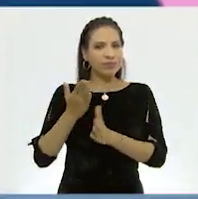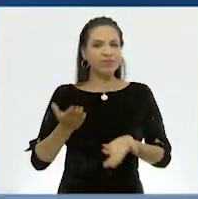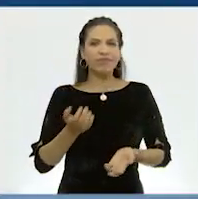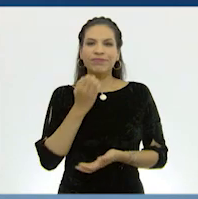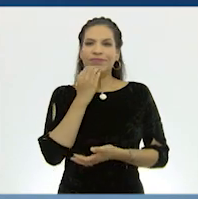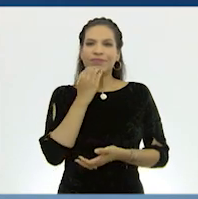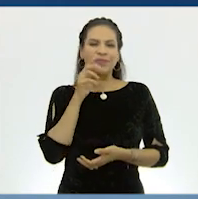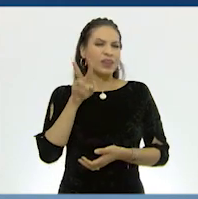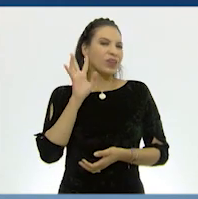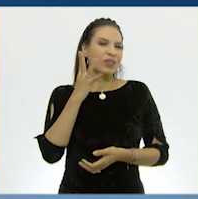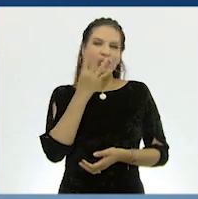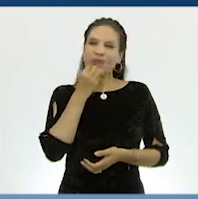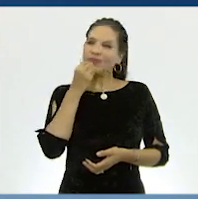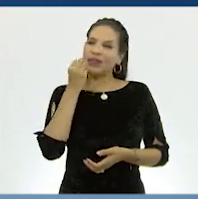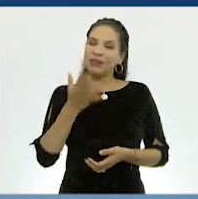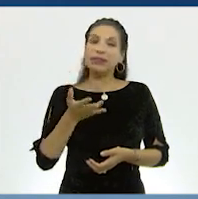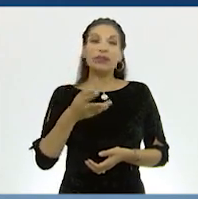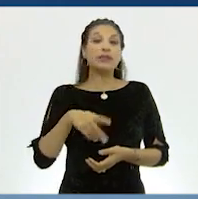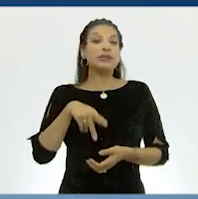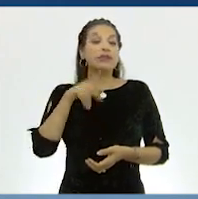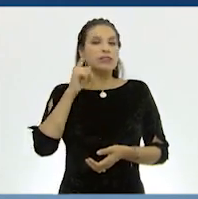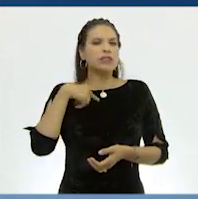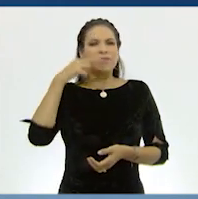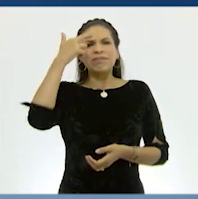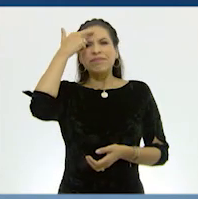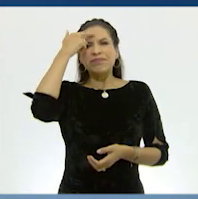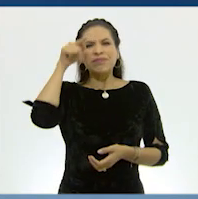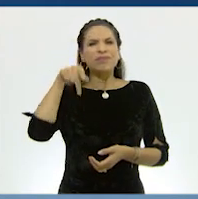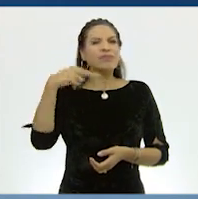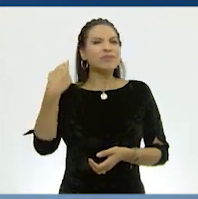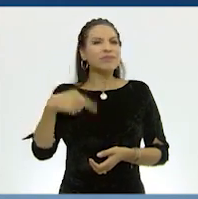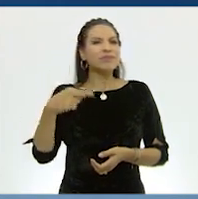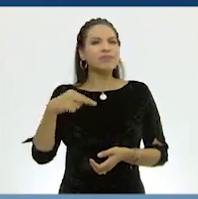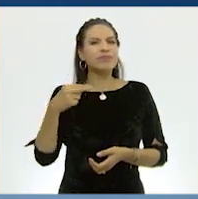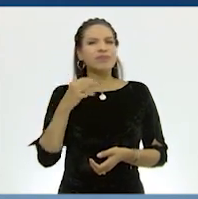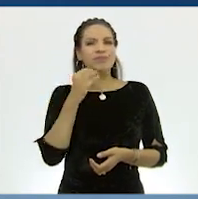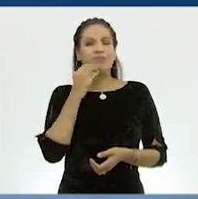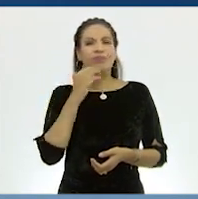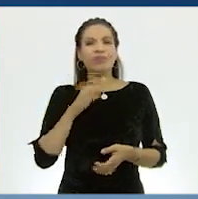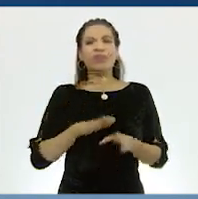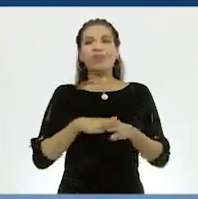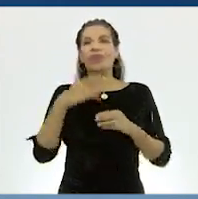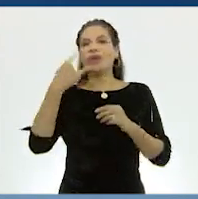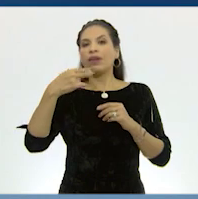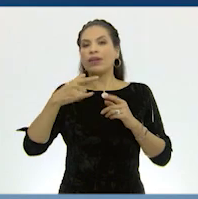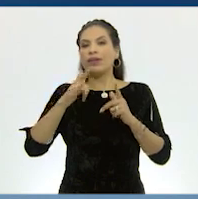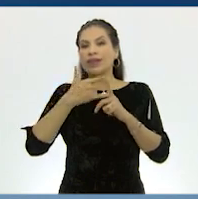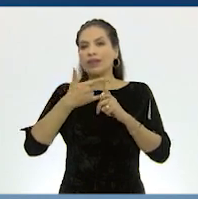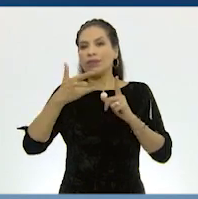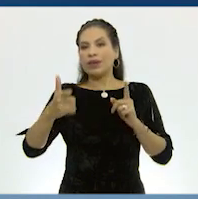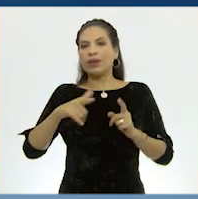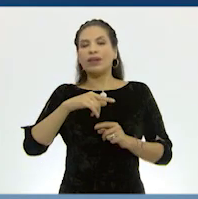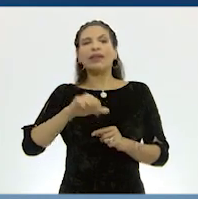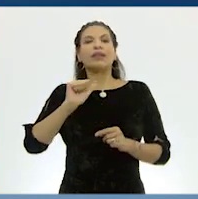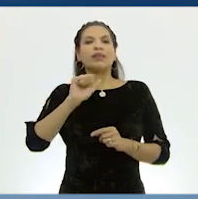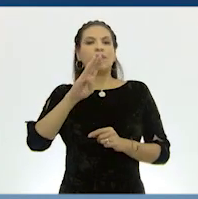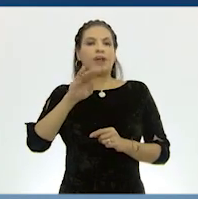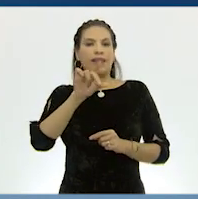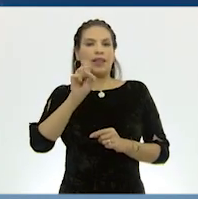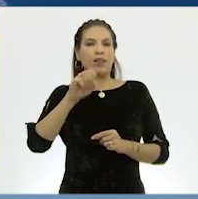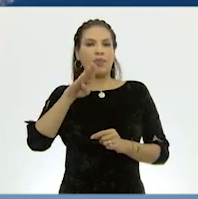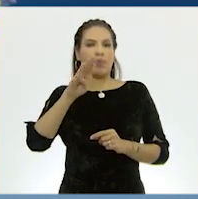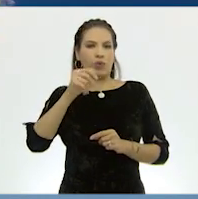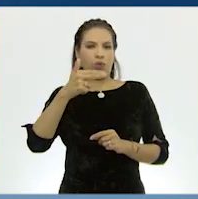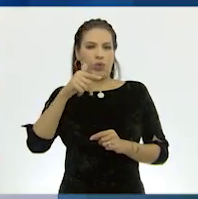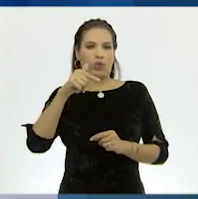Ay, es tan bonita. Si no mal recuerdo, se llama... La Puerta de Brandenburgo, ¿verdad, maestro?